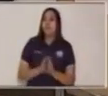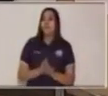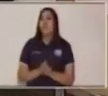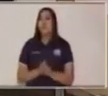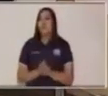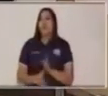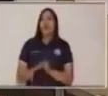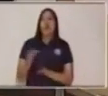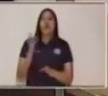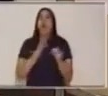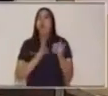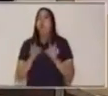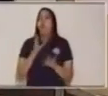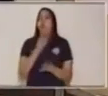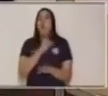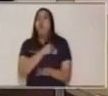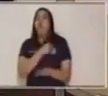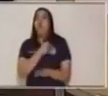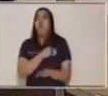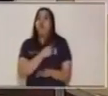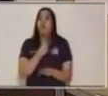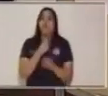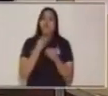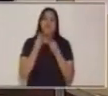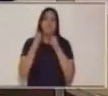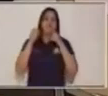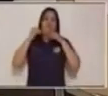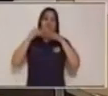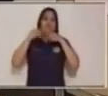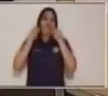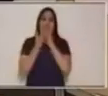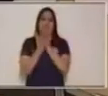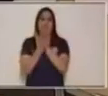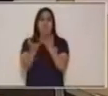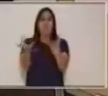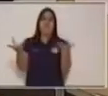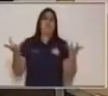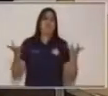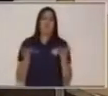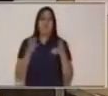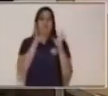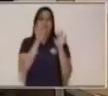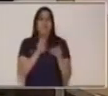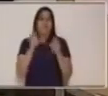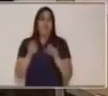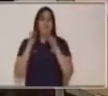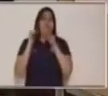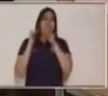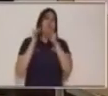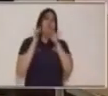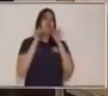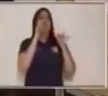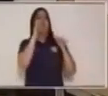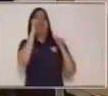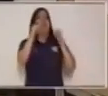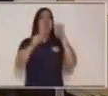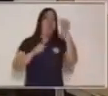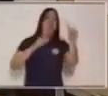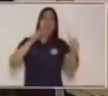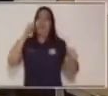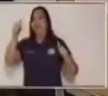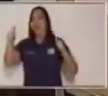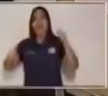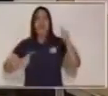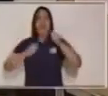¿O quieres algo que mucha gente se entere y por eso vas a gritar porque estás en un ambiente